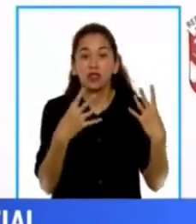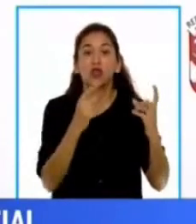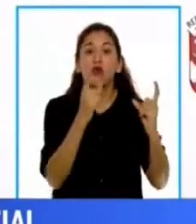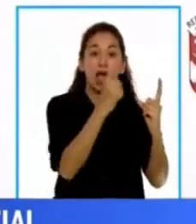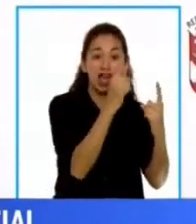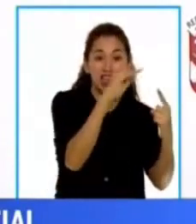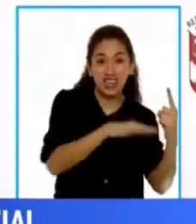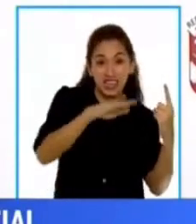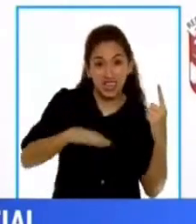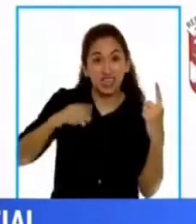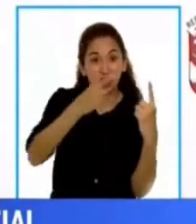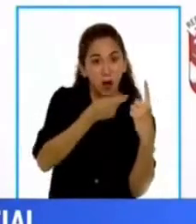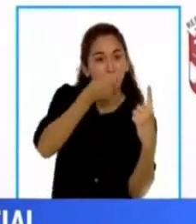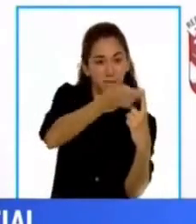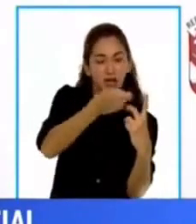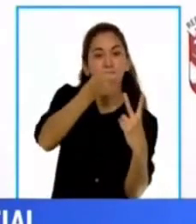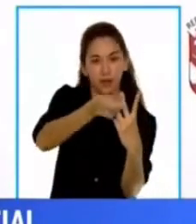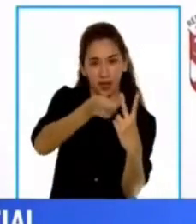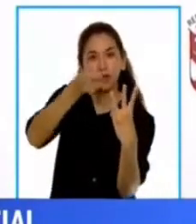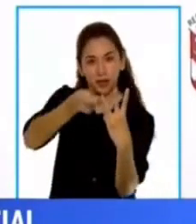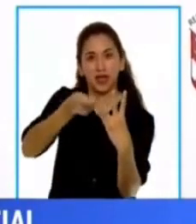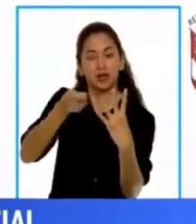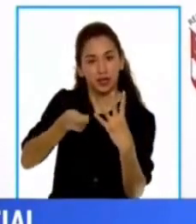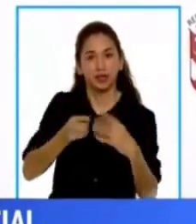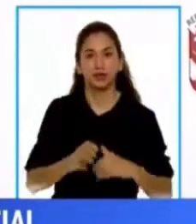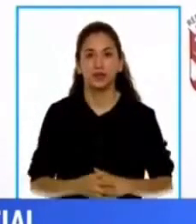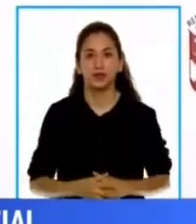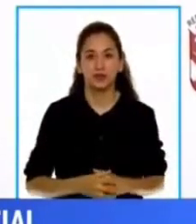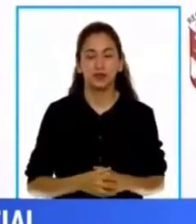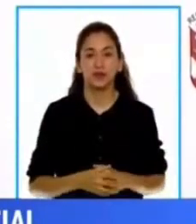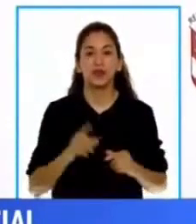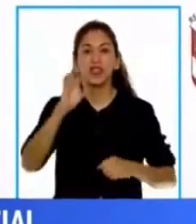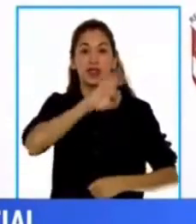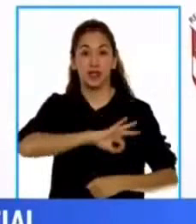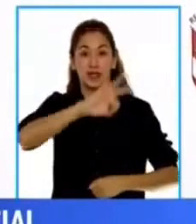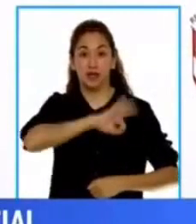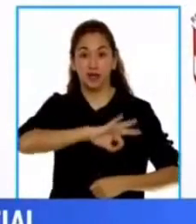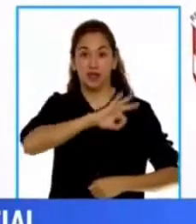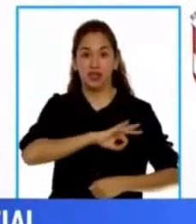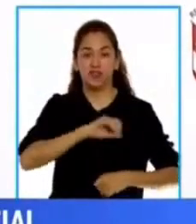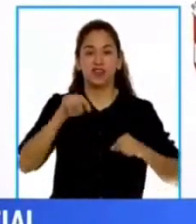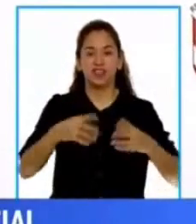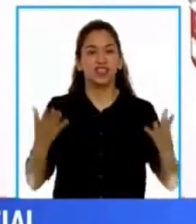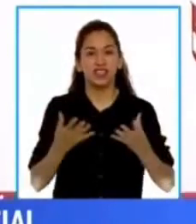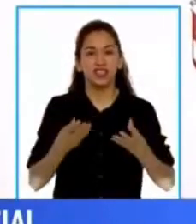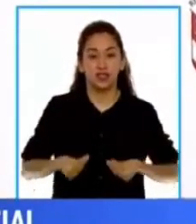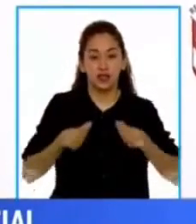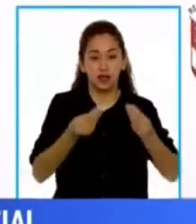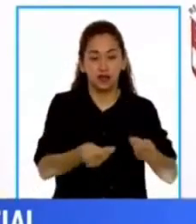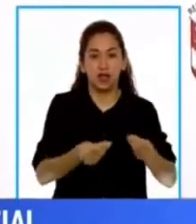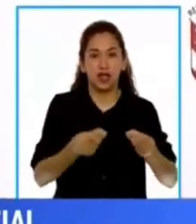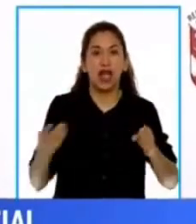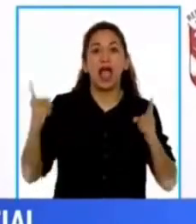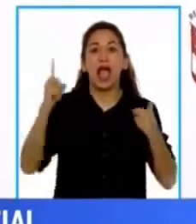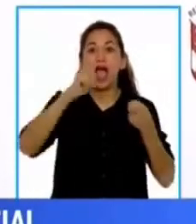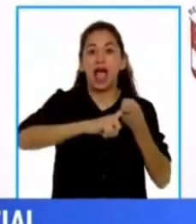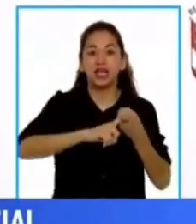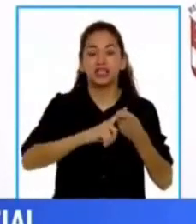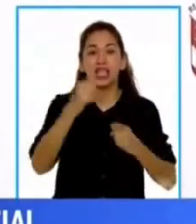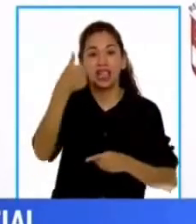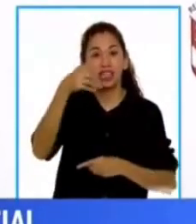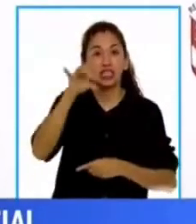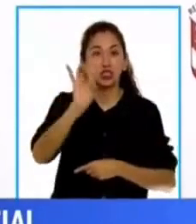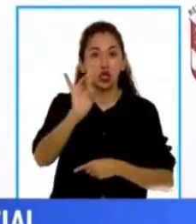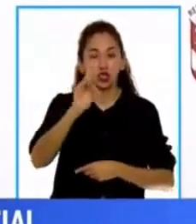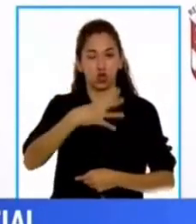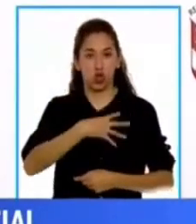derecho a una pensión de 200 soles. Los beneficiarios recibirán la asistencia económica hasta que cumplan los 18 años